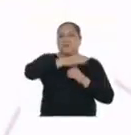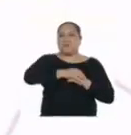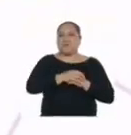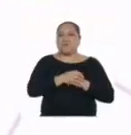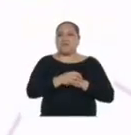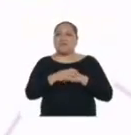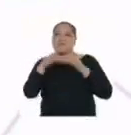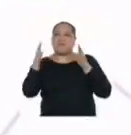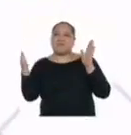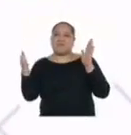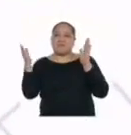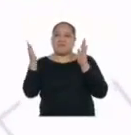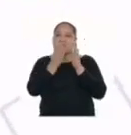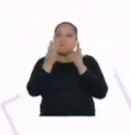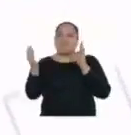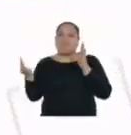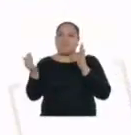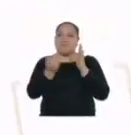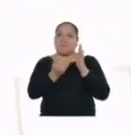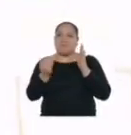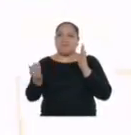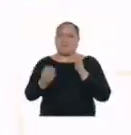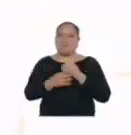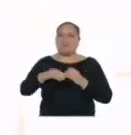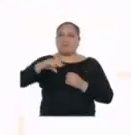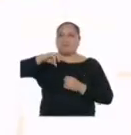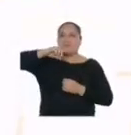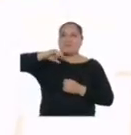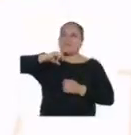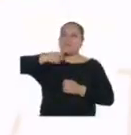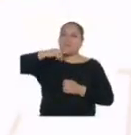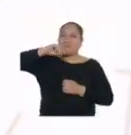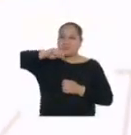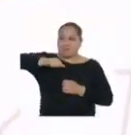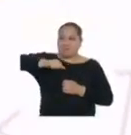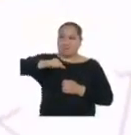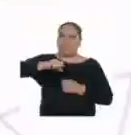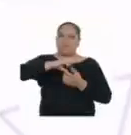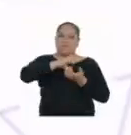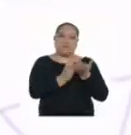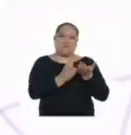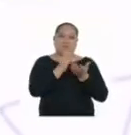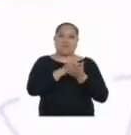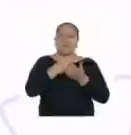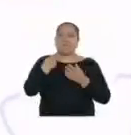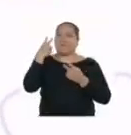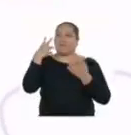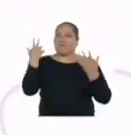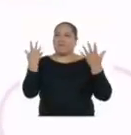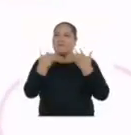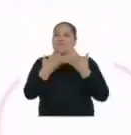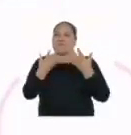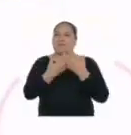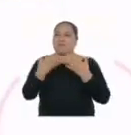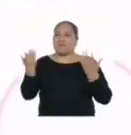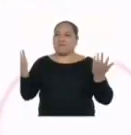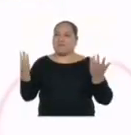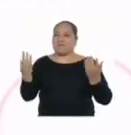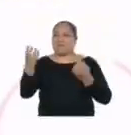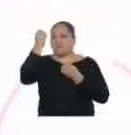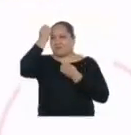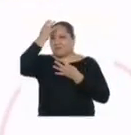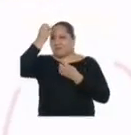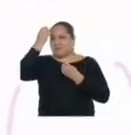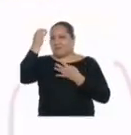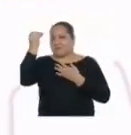cantidad de vitamina C para el limón y para la mandarina, ¿no? Aunque me estoy dando cuenta que existe una relación directa entre los datos